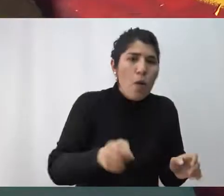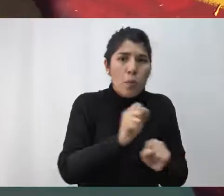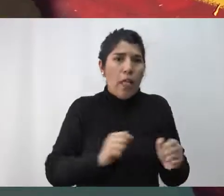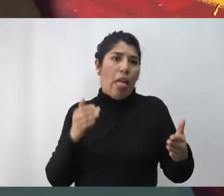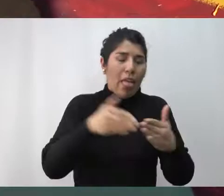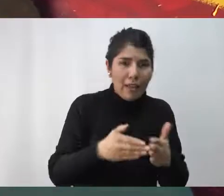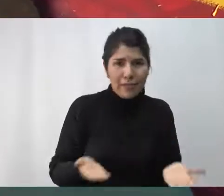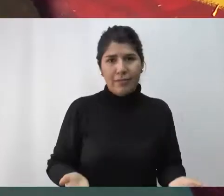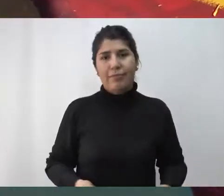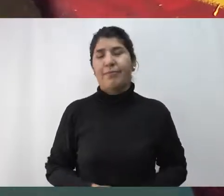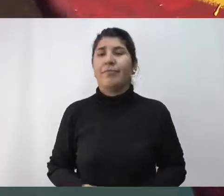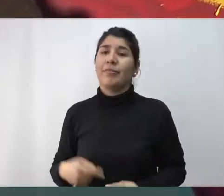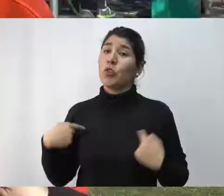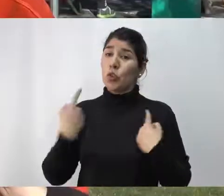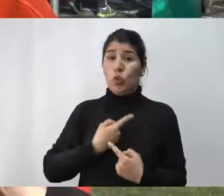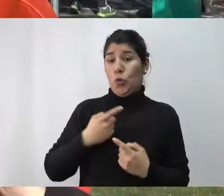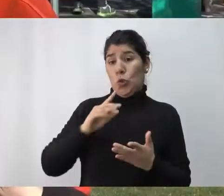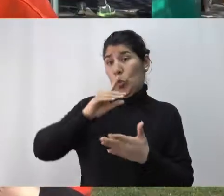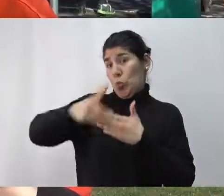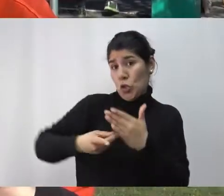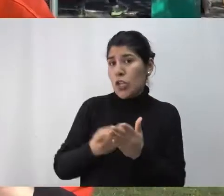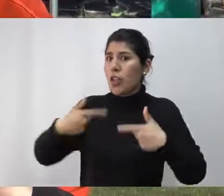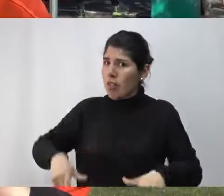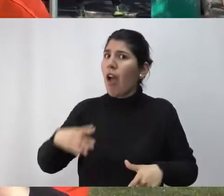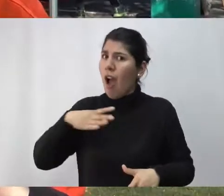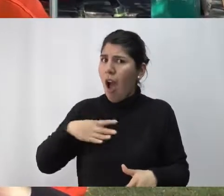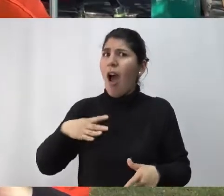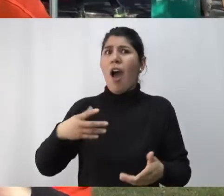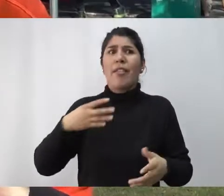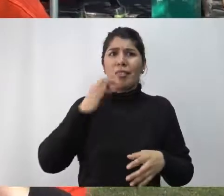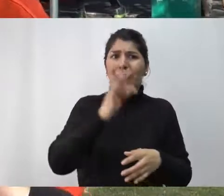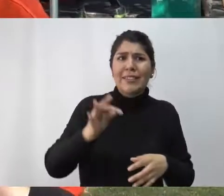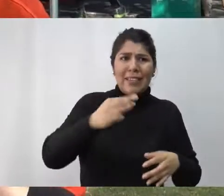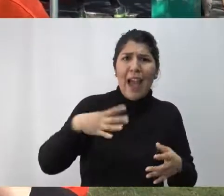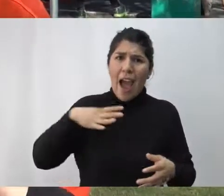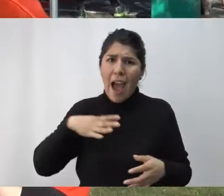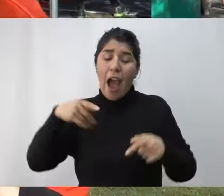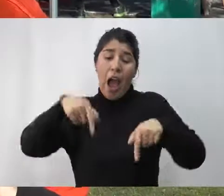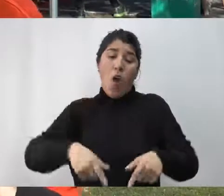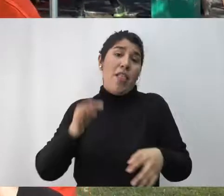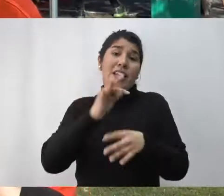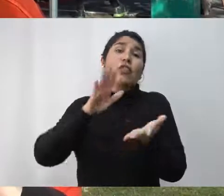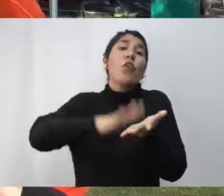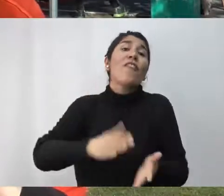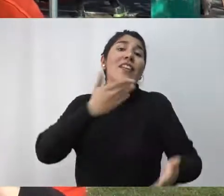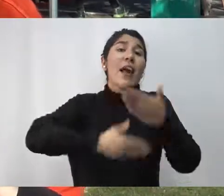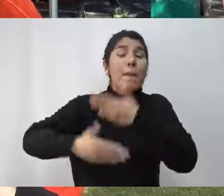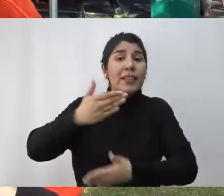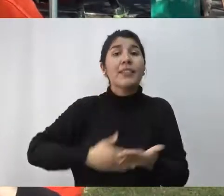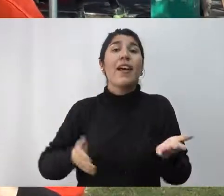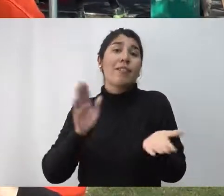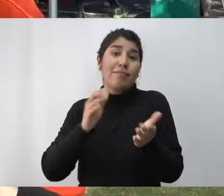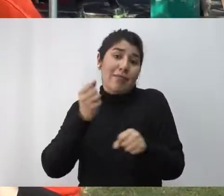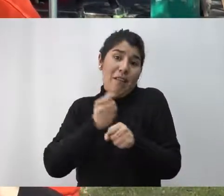un pequeño cordón ya es una barrera. Estamos en todos los proyectos de la Intendencia que siempre hay, que hay varios talleres. Bueno, en este caso nos tocó el taller de